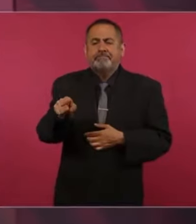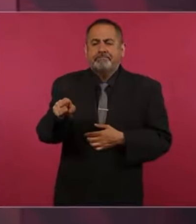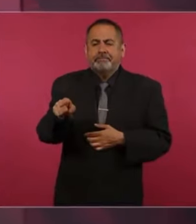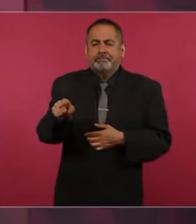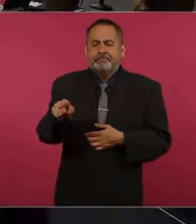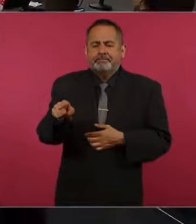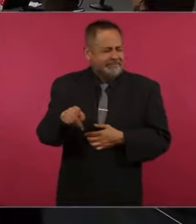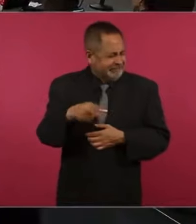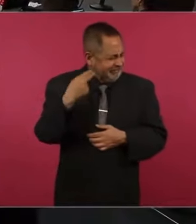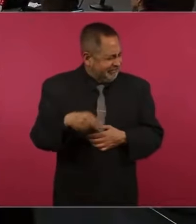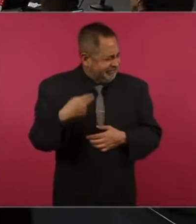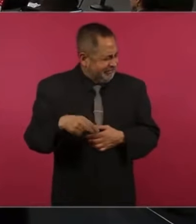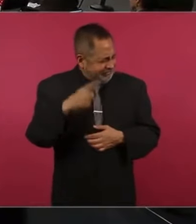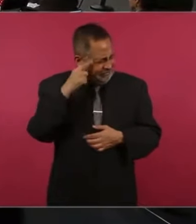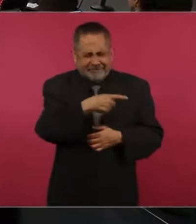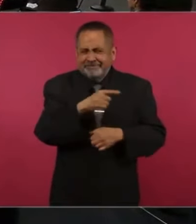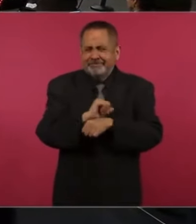que es actor,